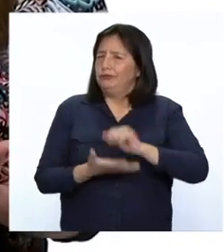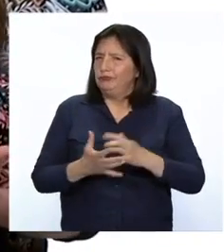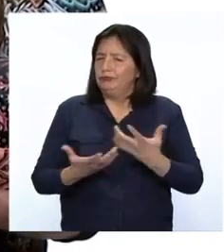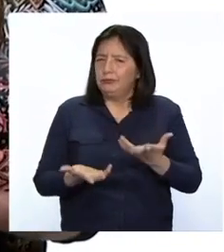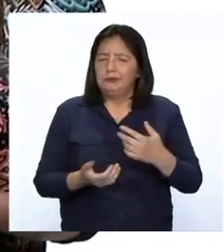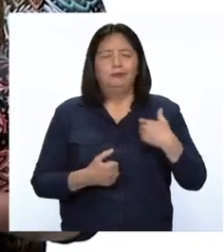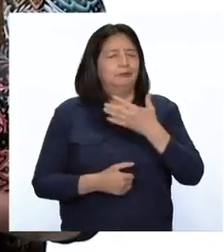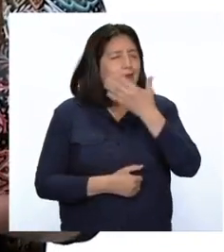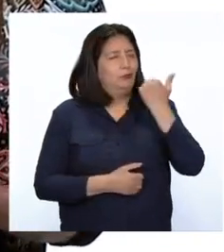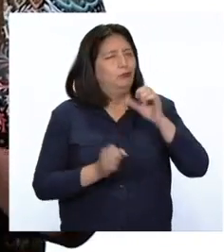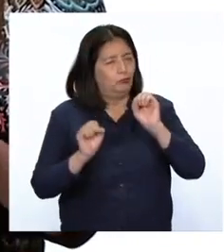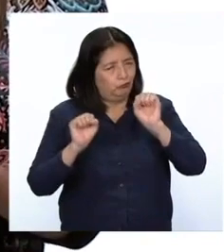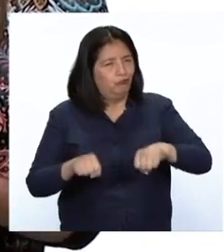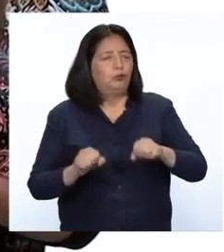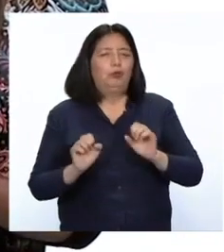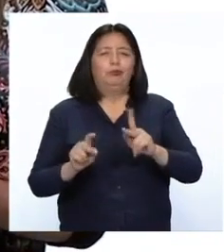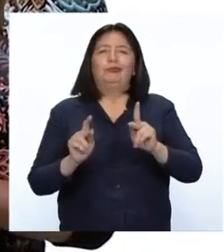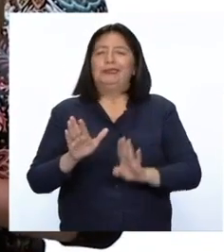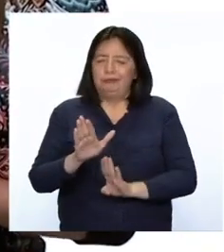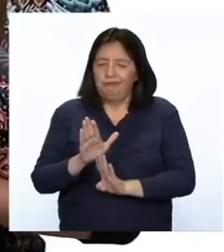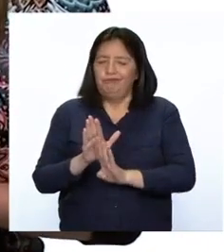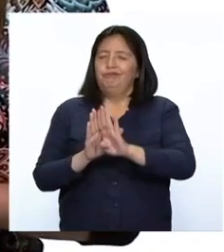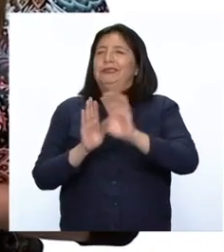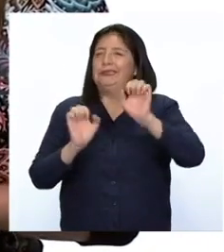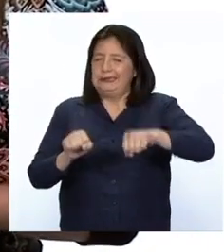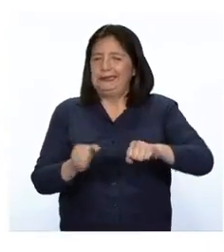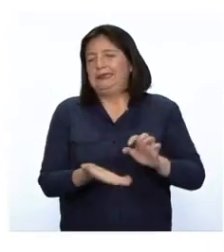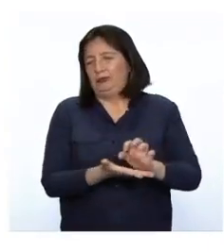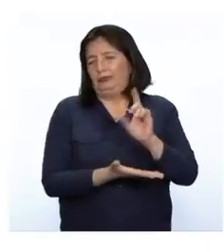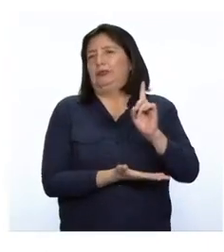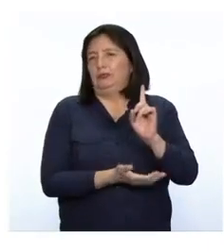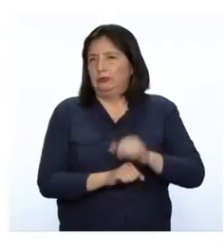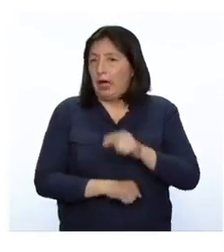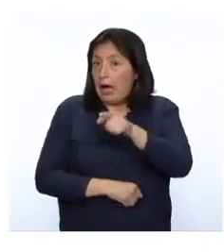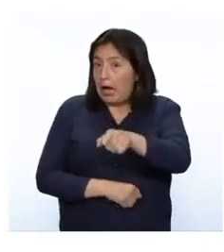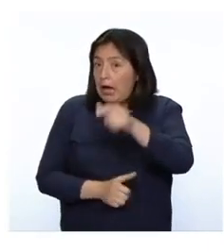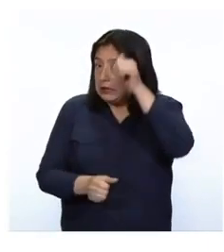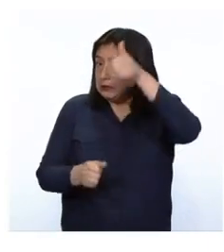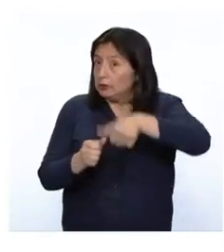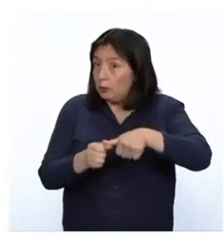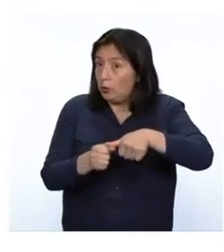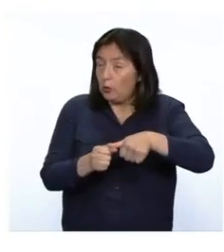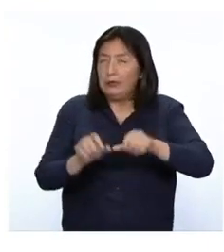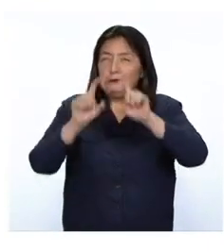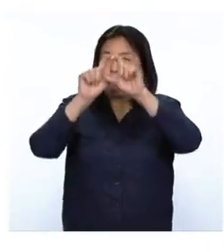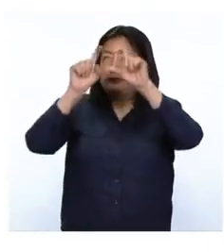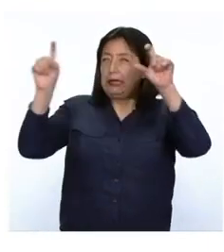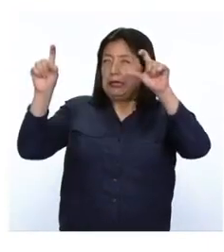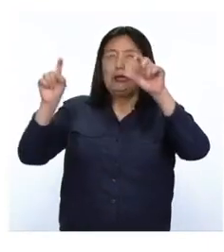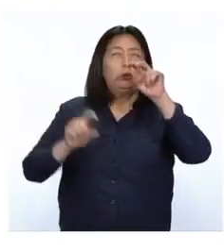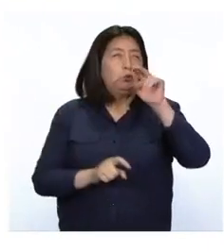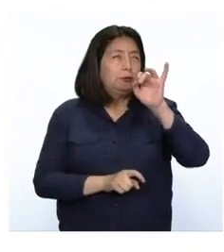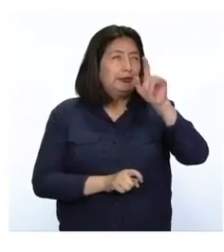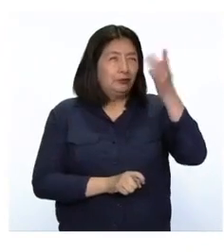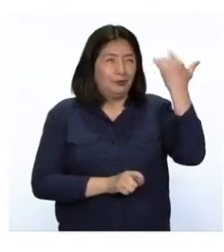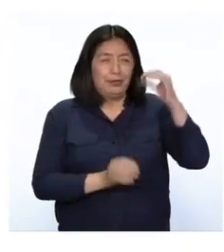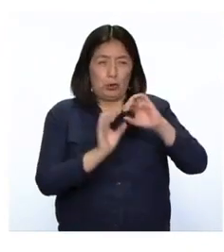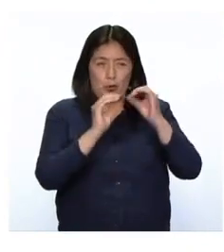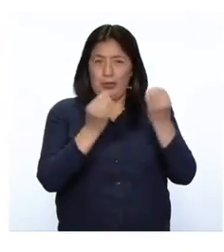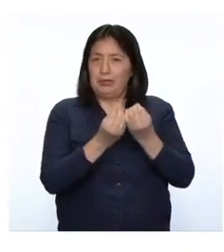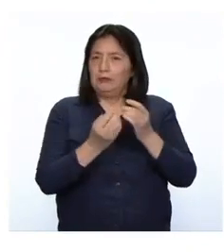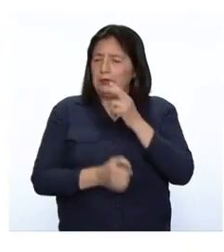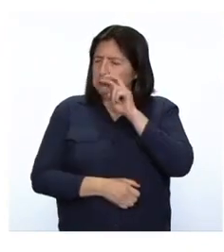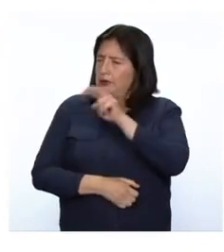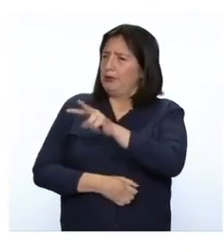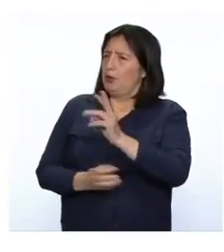tendremos mejores oportunidades de desarrollo y de educación. ¿Recuerdan el programa Nutri-Educate? Vamos a ver cómo la